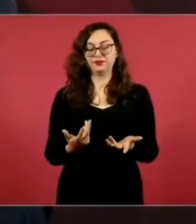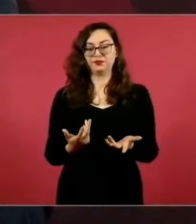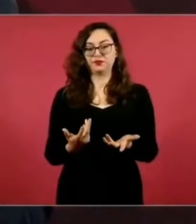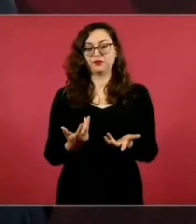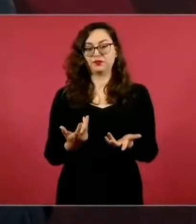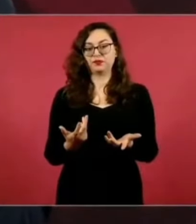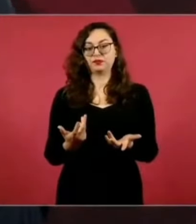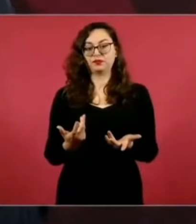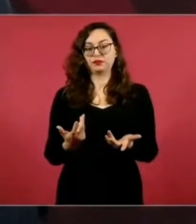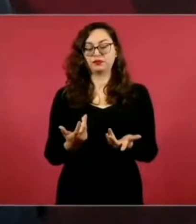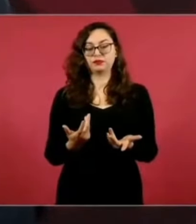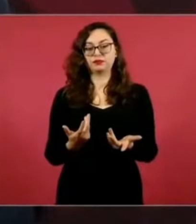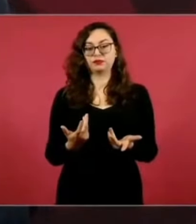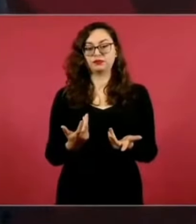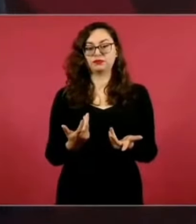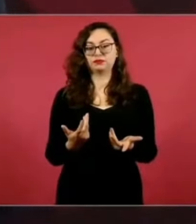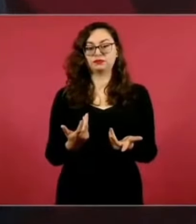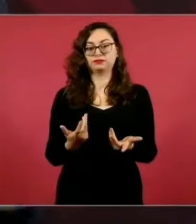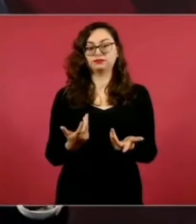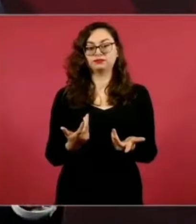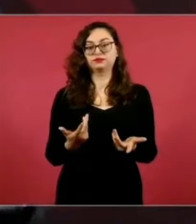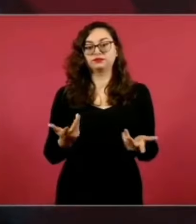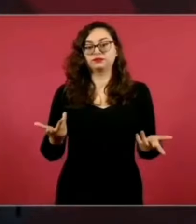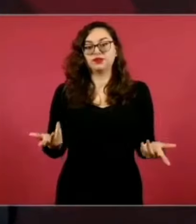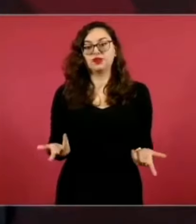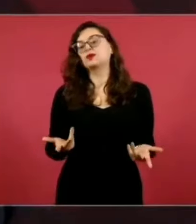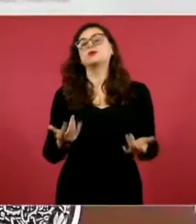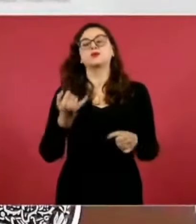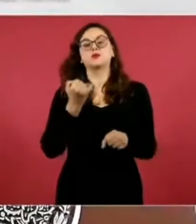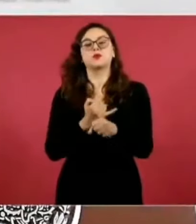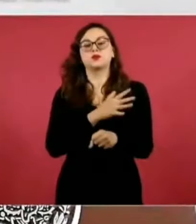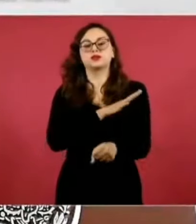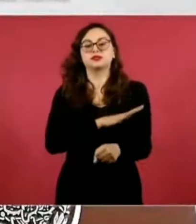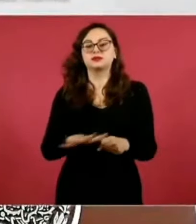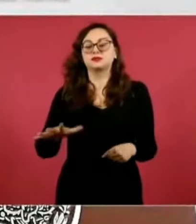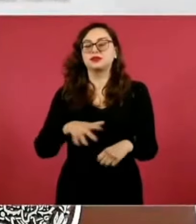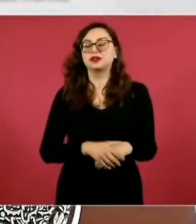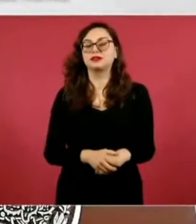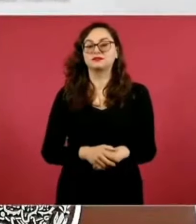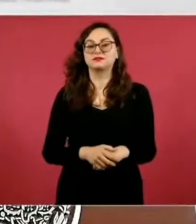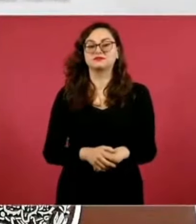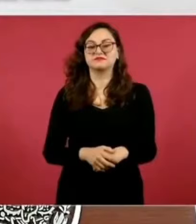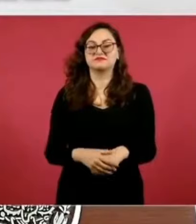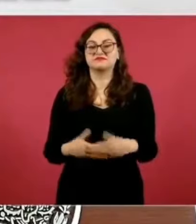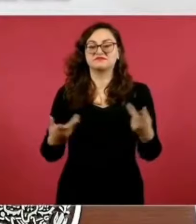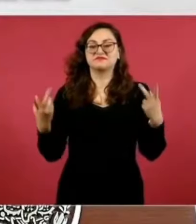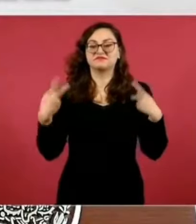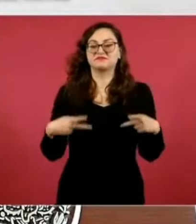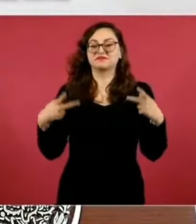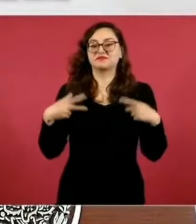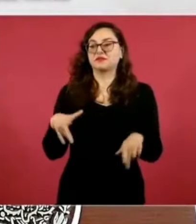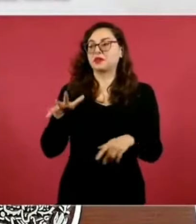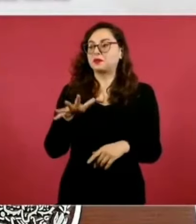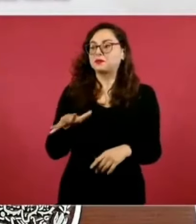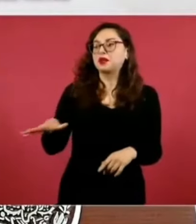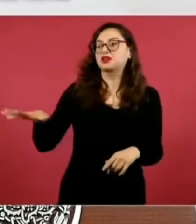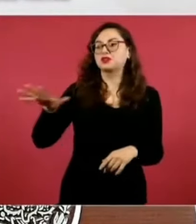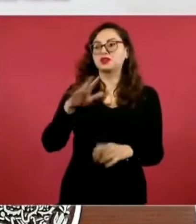del mismo pueblo, que se lleven a cabo campañas